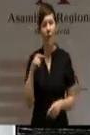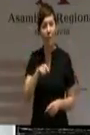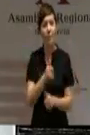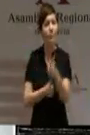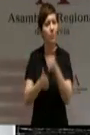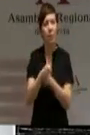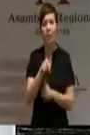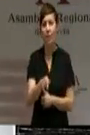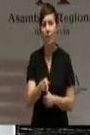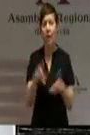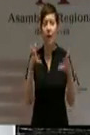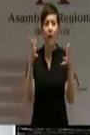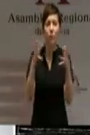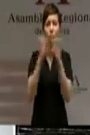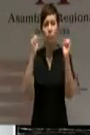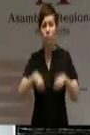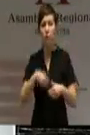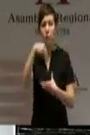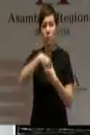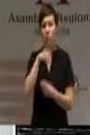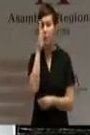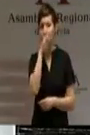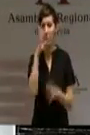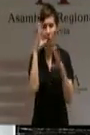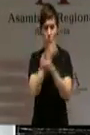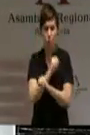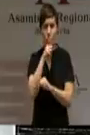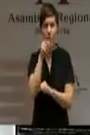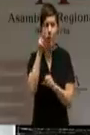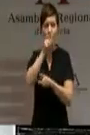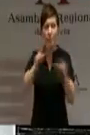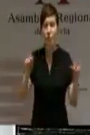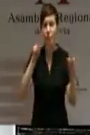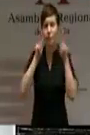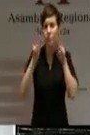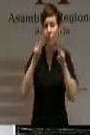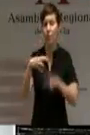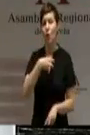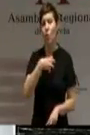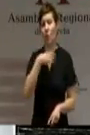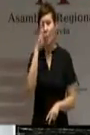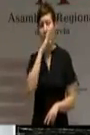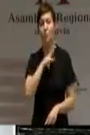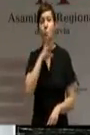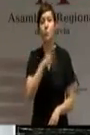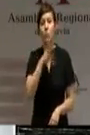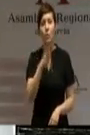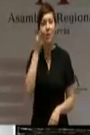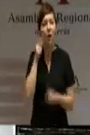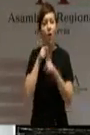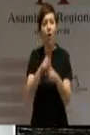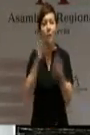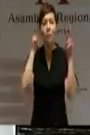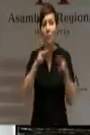parte de los acuerdos de consejo de Gobierno ocultos a los ciudadanos, que son los verdaderos destinatarios de esos consejos de Gobierno.